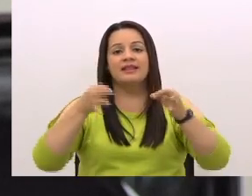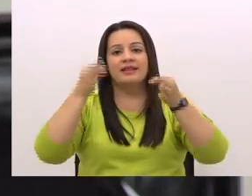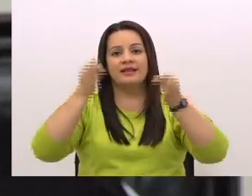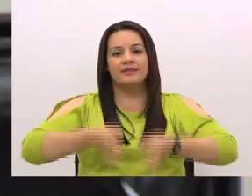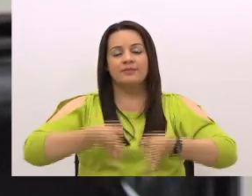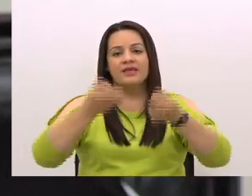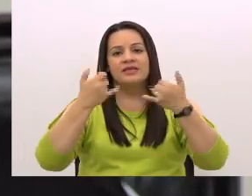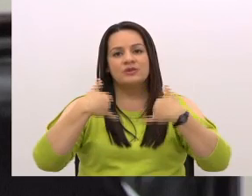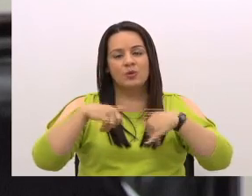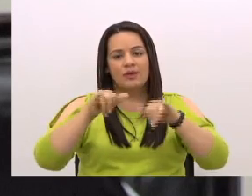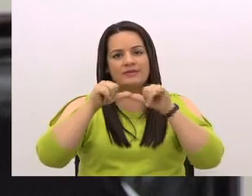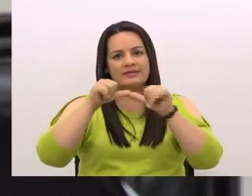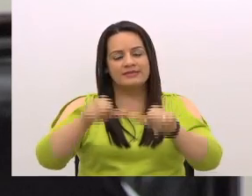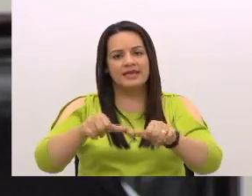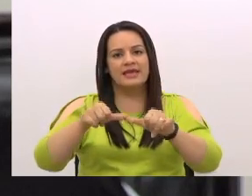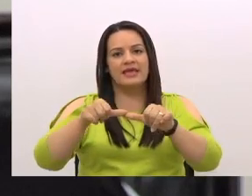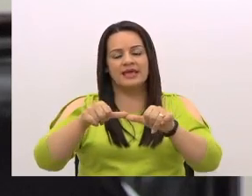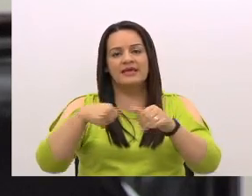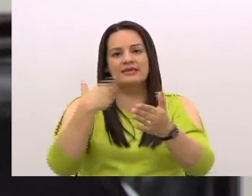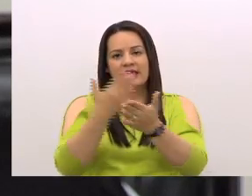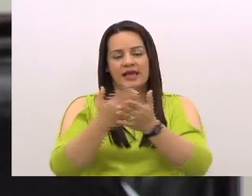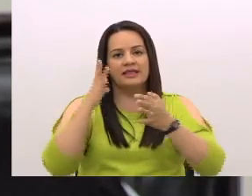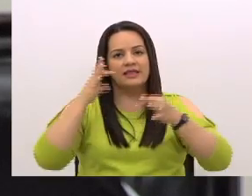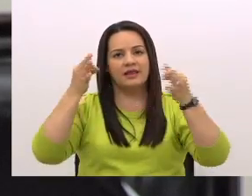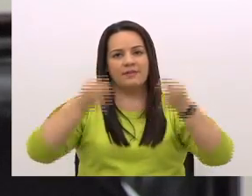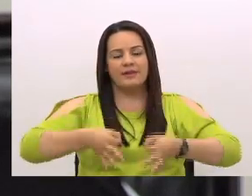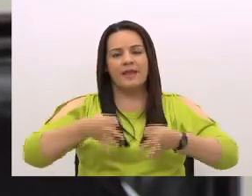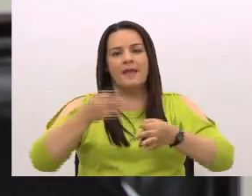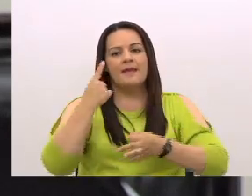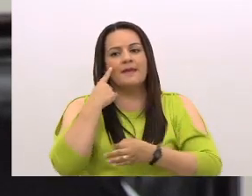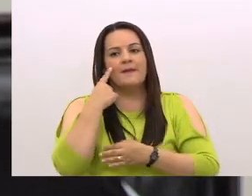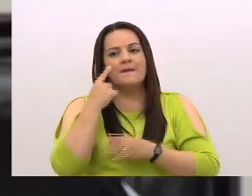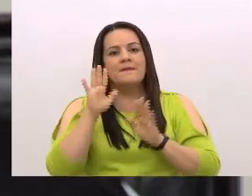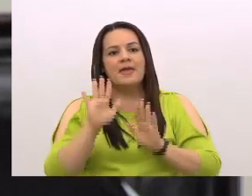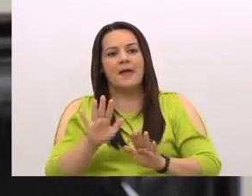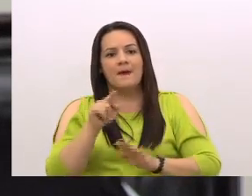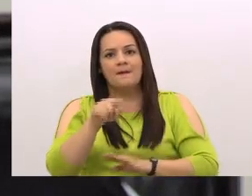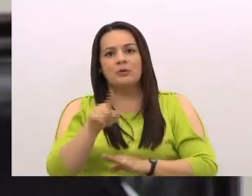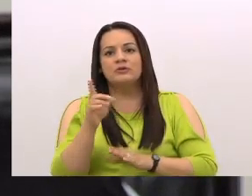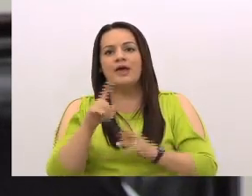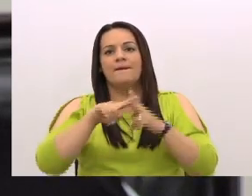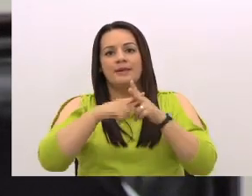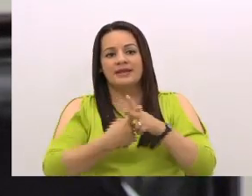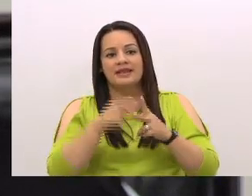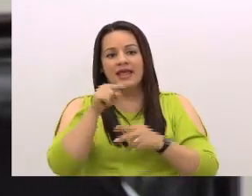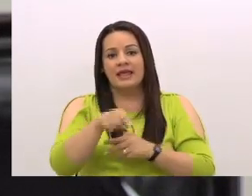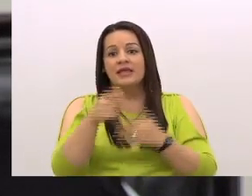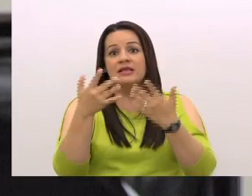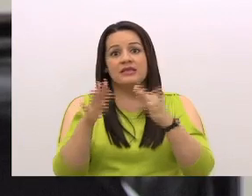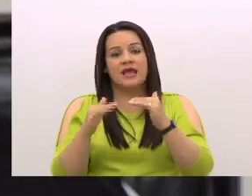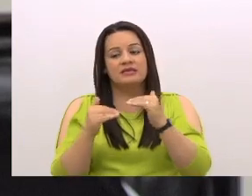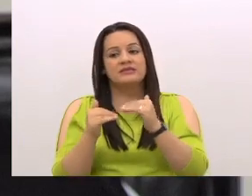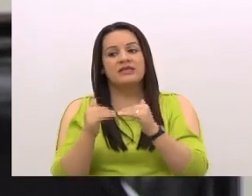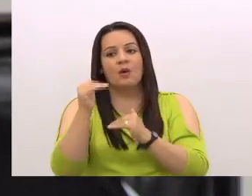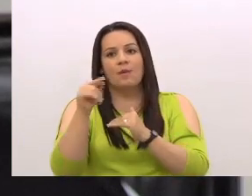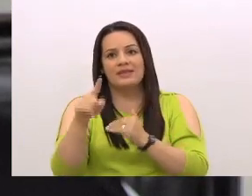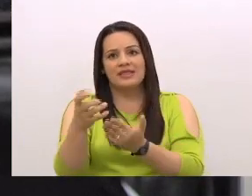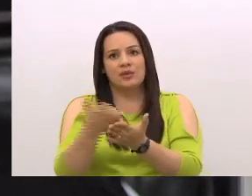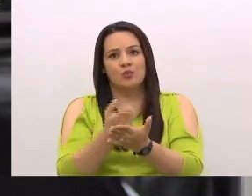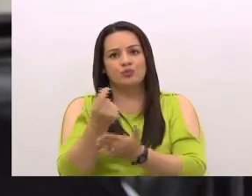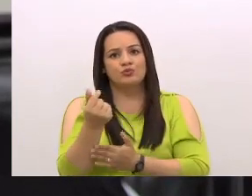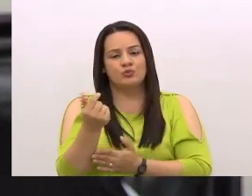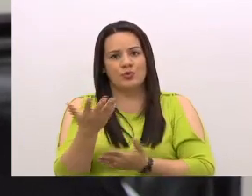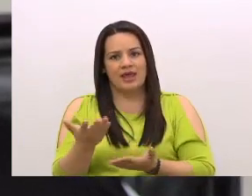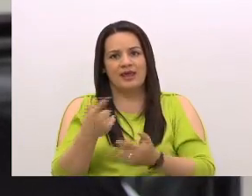haciendo falta llegar a determinar... Trazar esa línea y que diga a partir de acá se comete usura. Ahora, lo que ha sido más